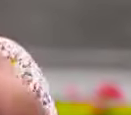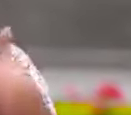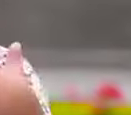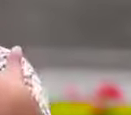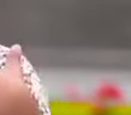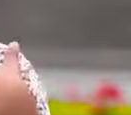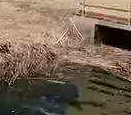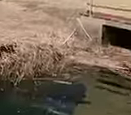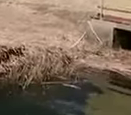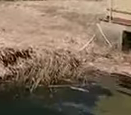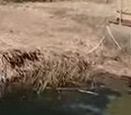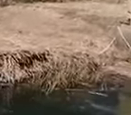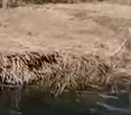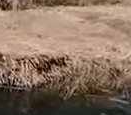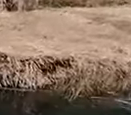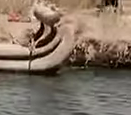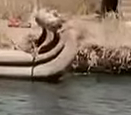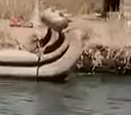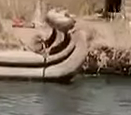decisión que nos afecte.